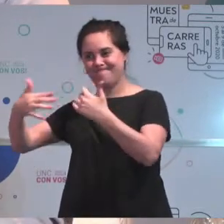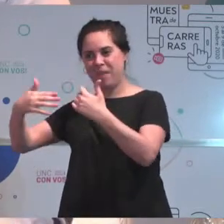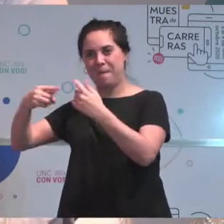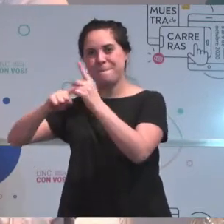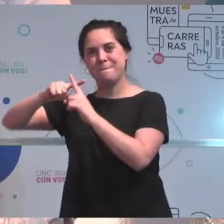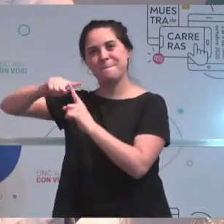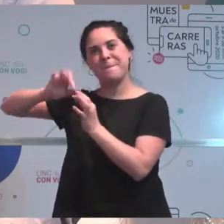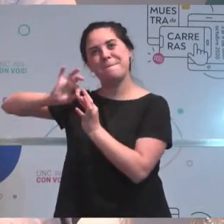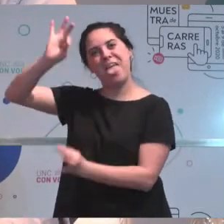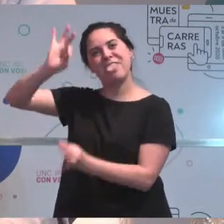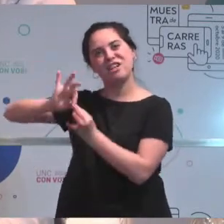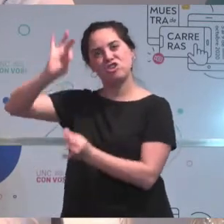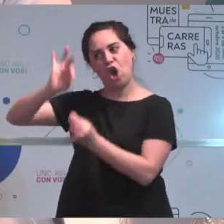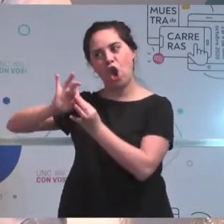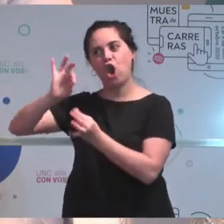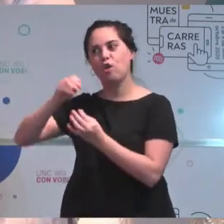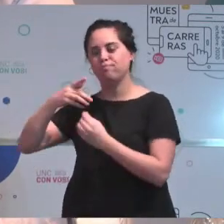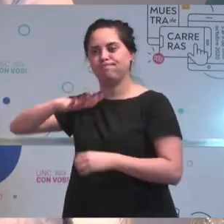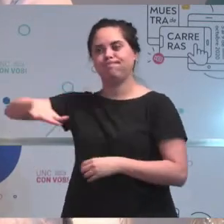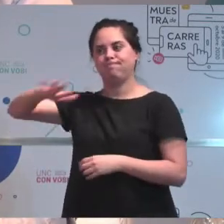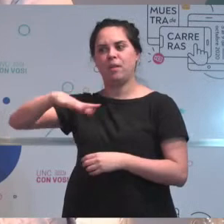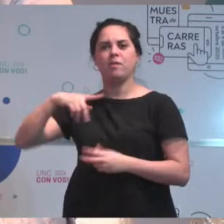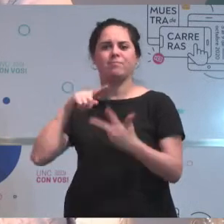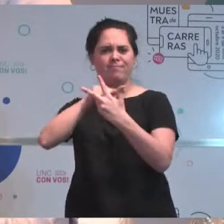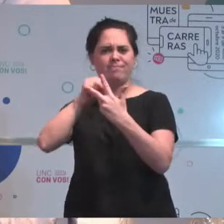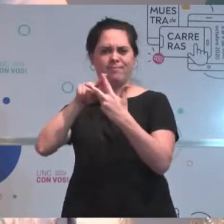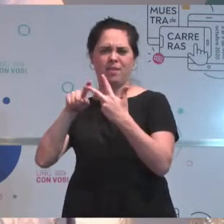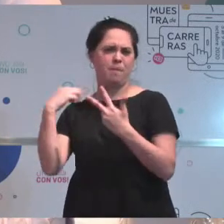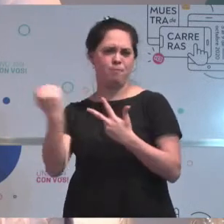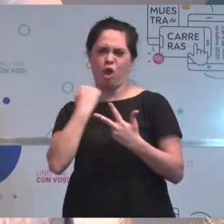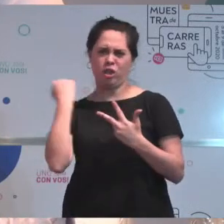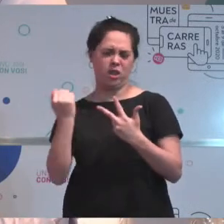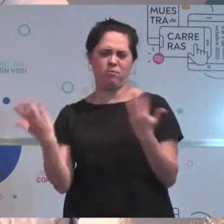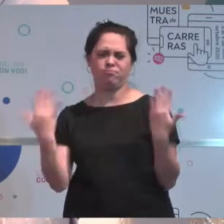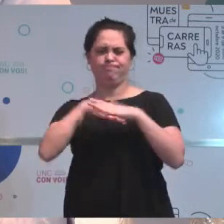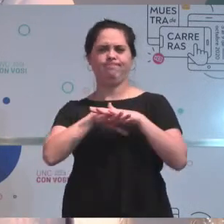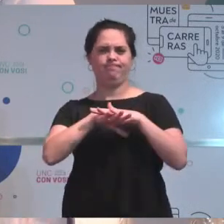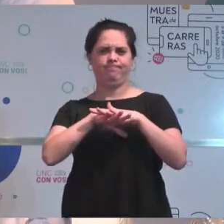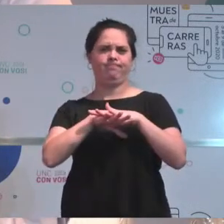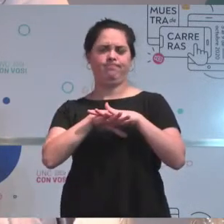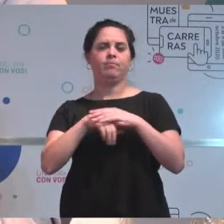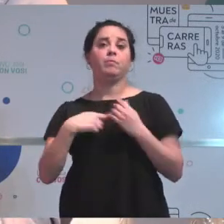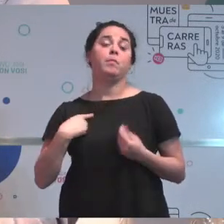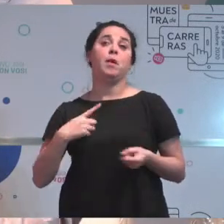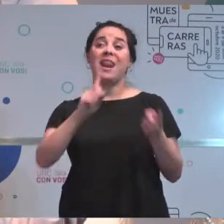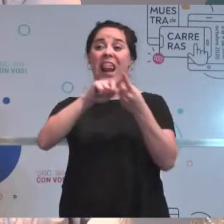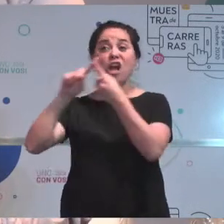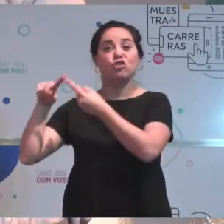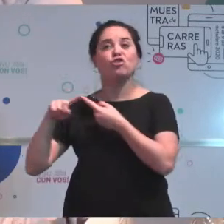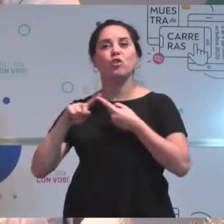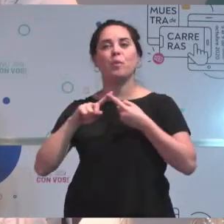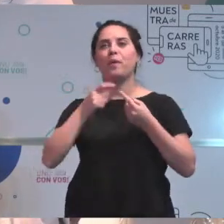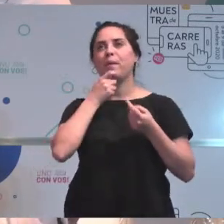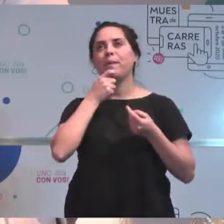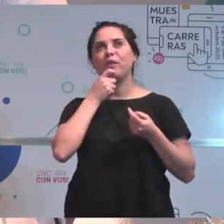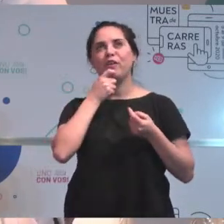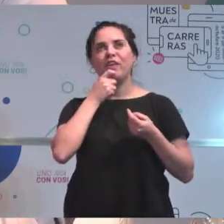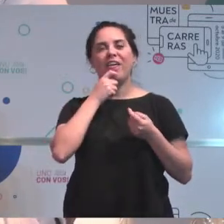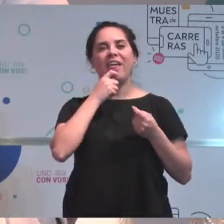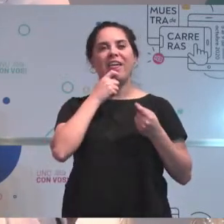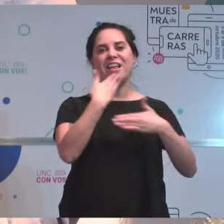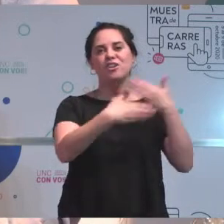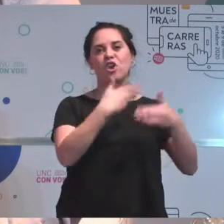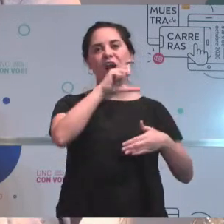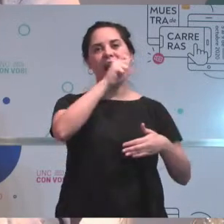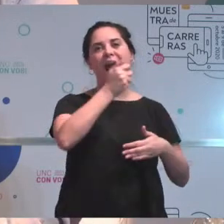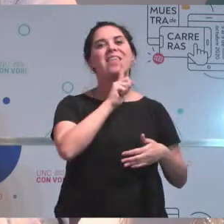Que también, bueno, es una parte muy importante en lo que se relaciona, digamos, a nuestra carrera, como puede ser el desarrollo del catastro territorial,